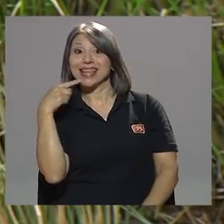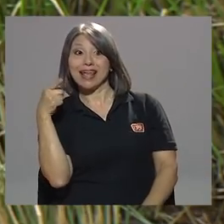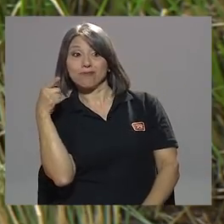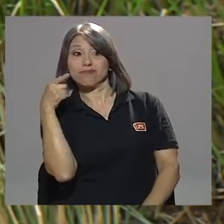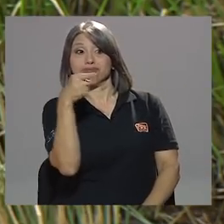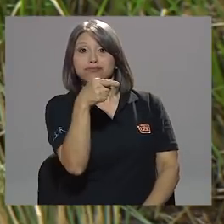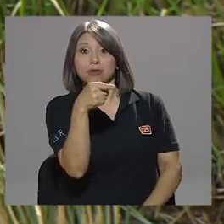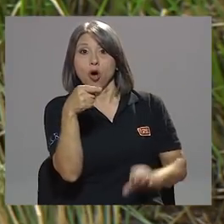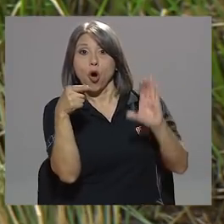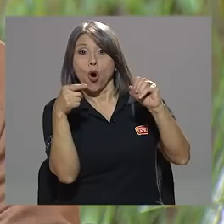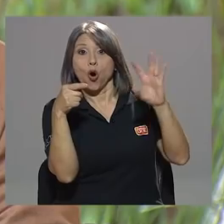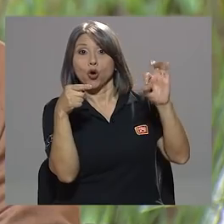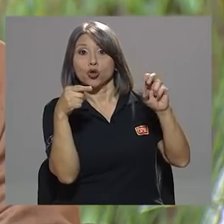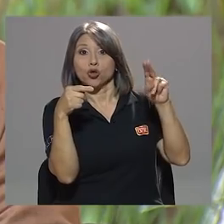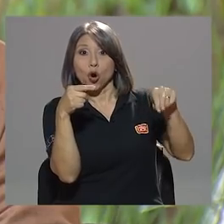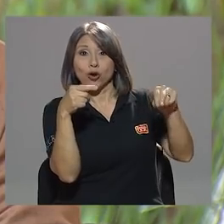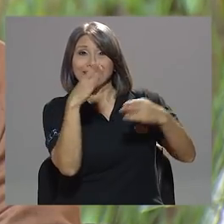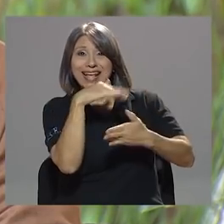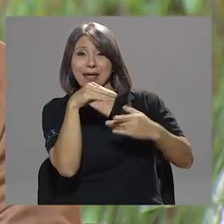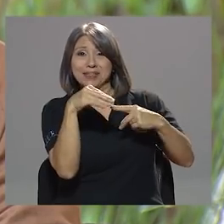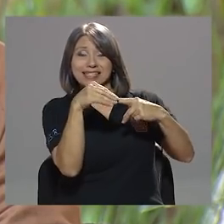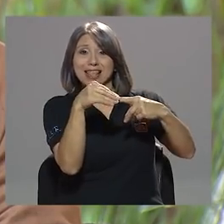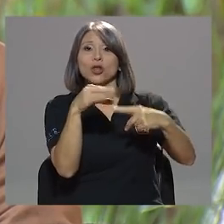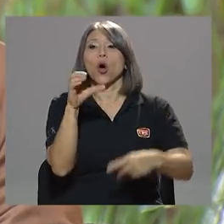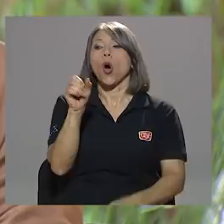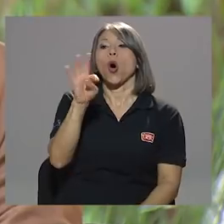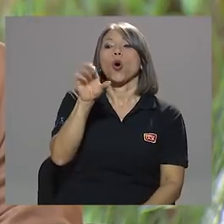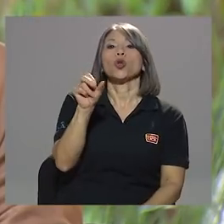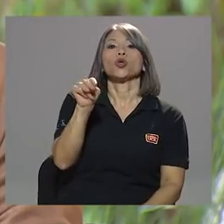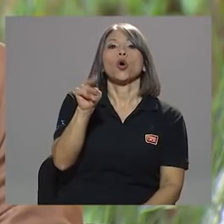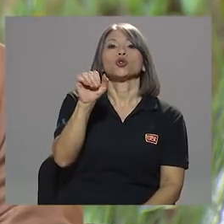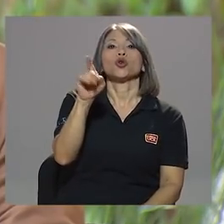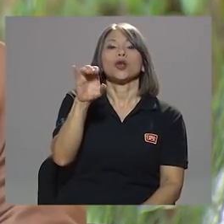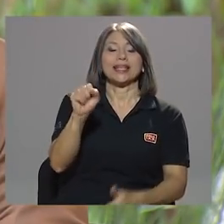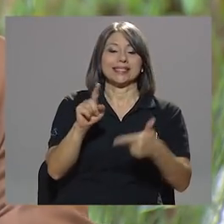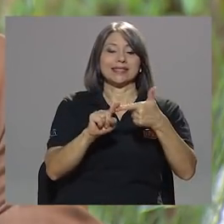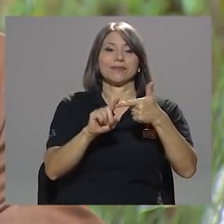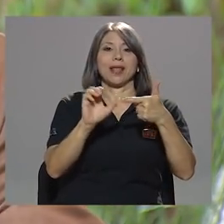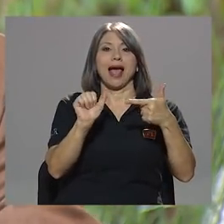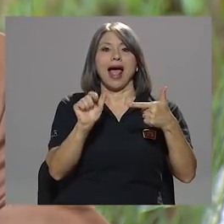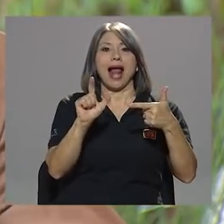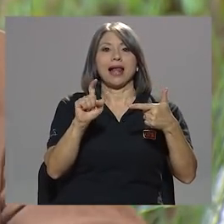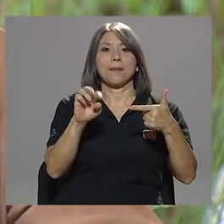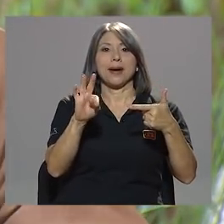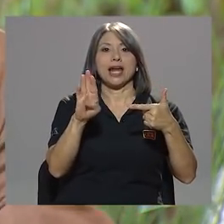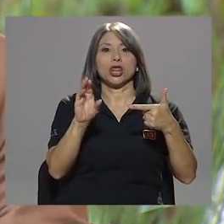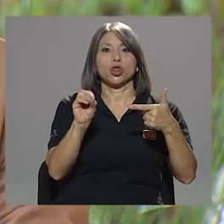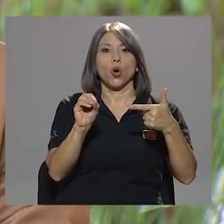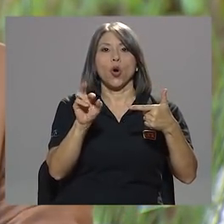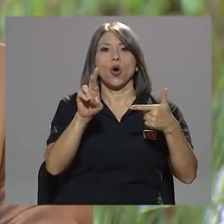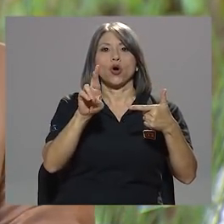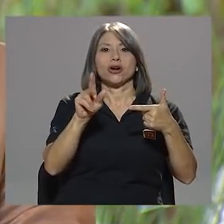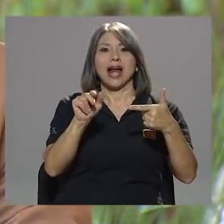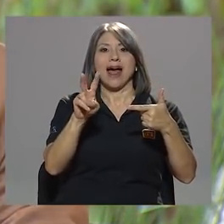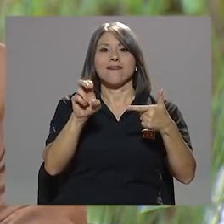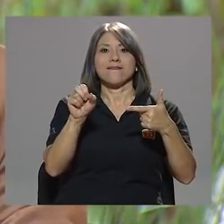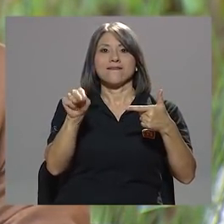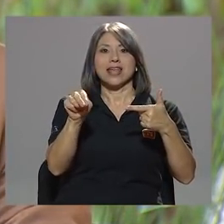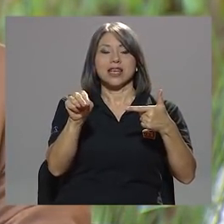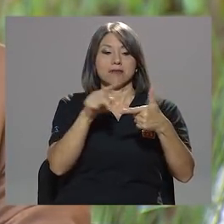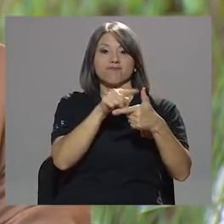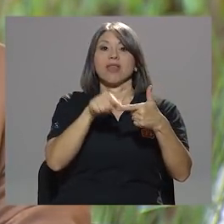Otón como epicentro de esto, entonces? Otón Solís Fallas, Alberto Rabenodio, que tiene que explicar mucho de sus gestiones